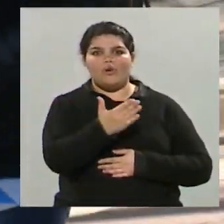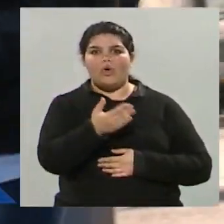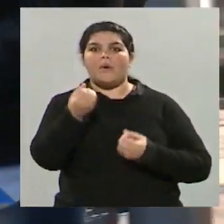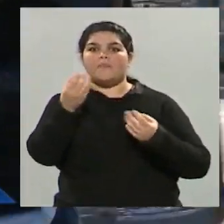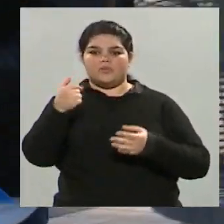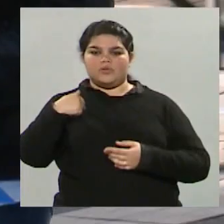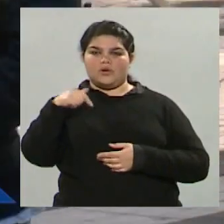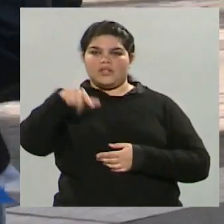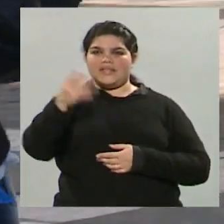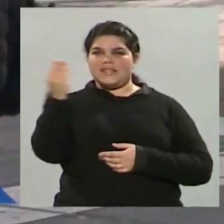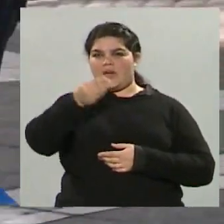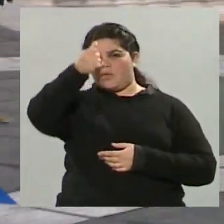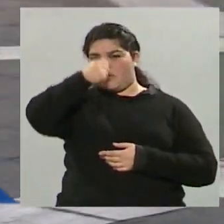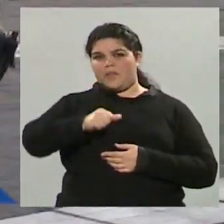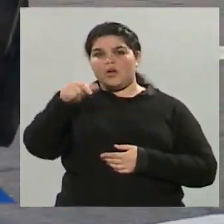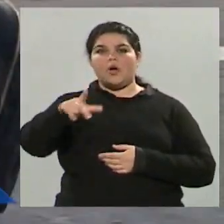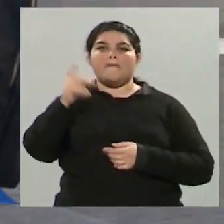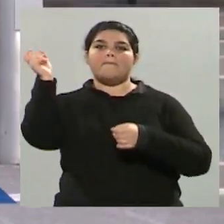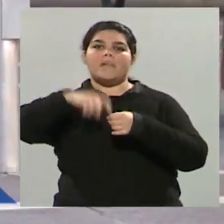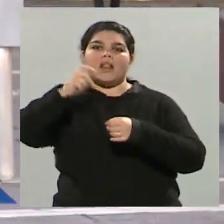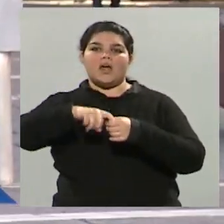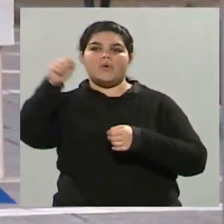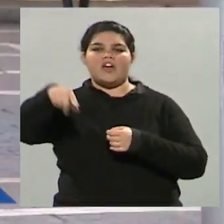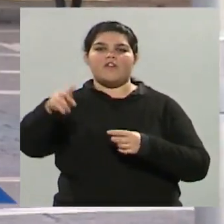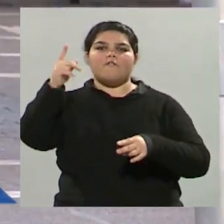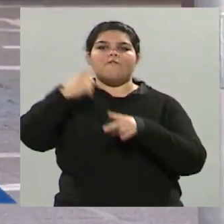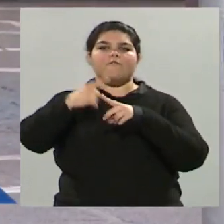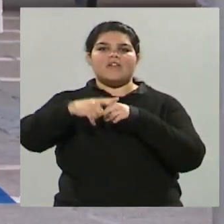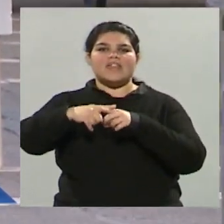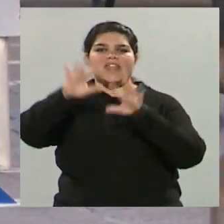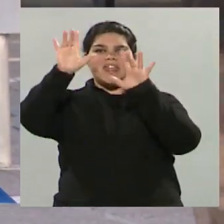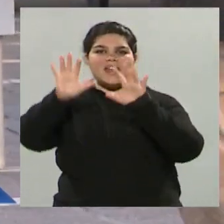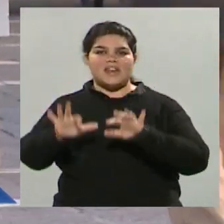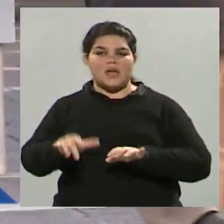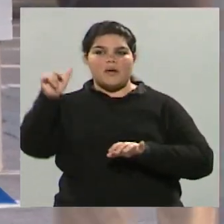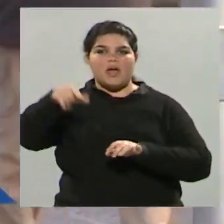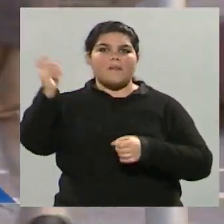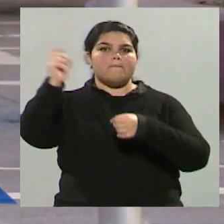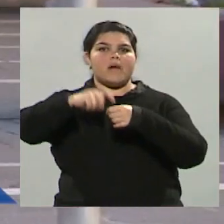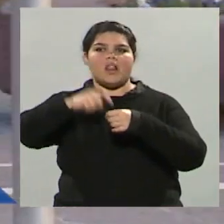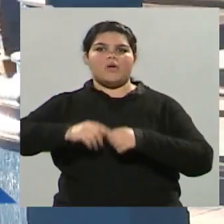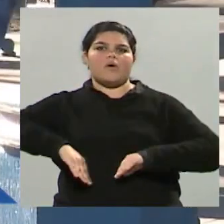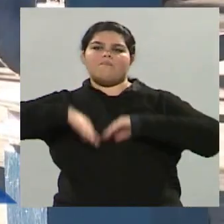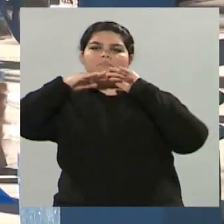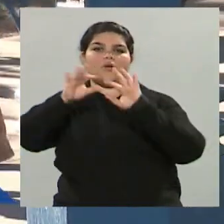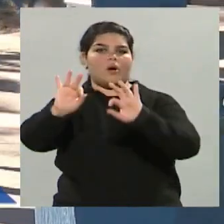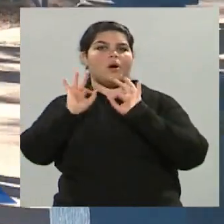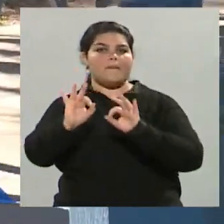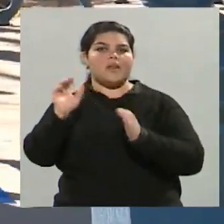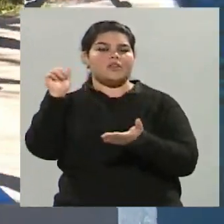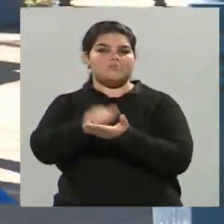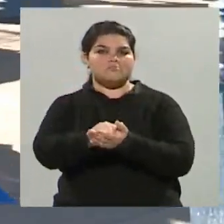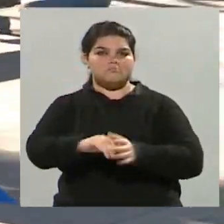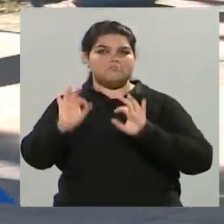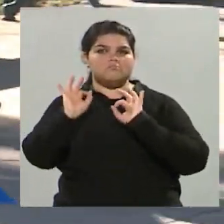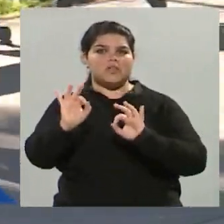en Malargue, celebrando la fiesta de la nieve, y Malargue estaba con su alojamiento a pleno. San Rafael con muy